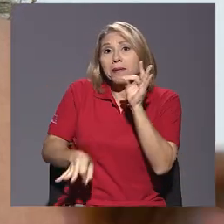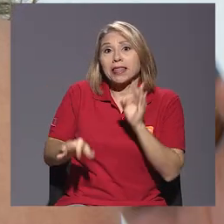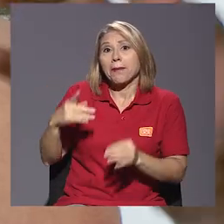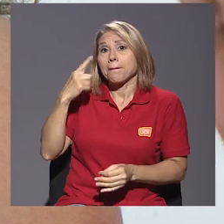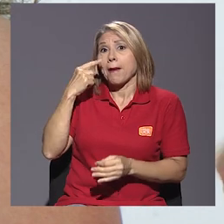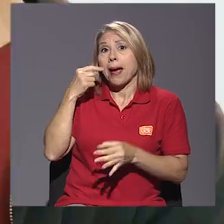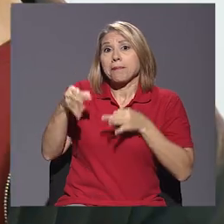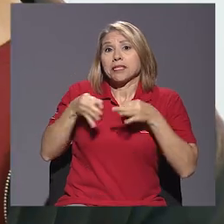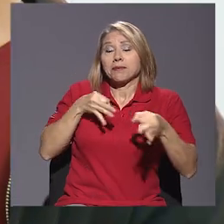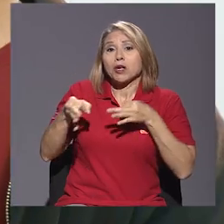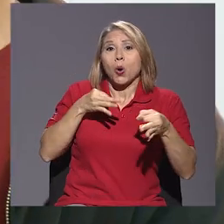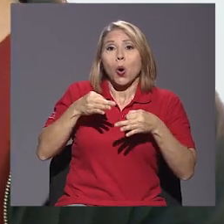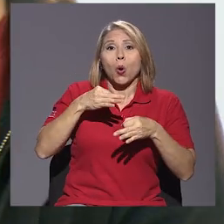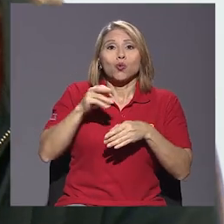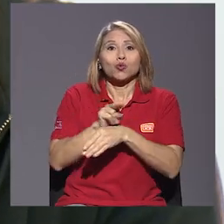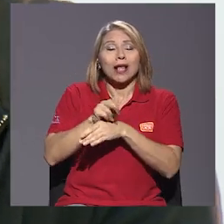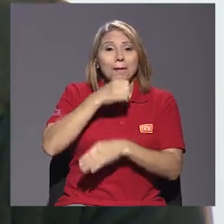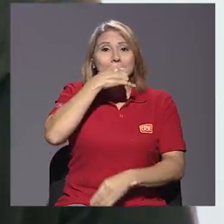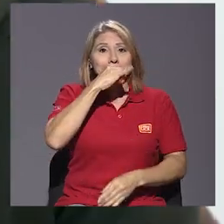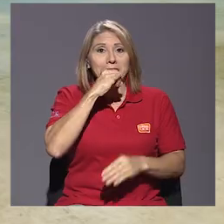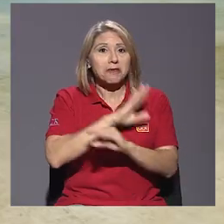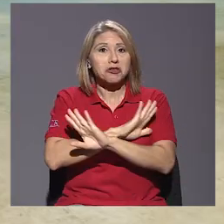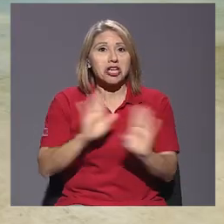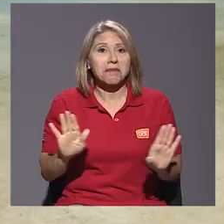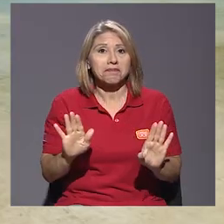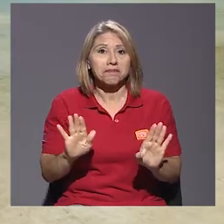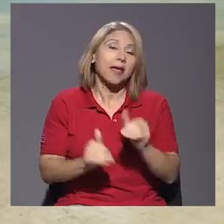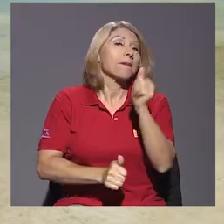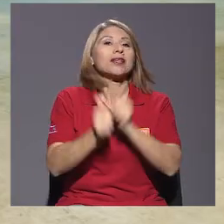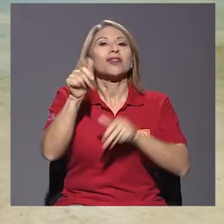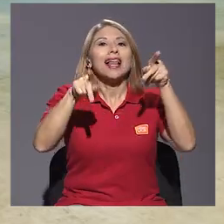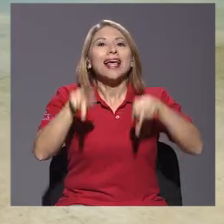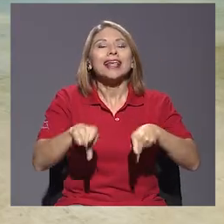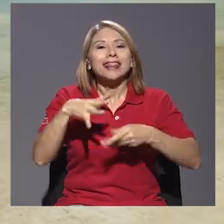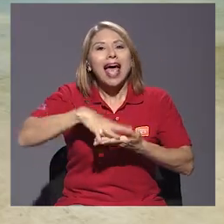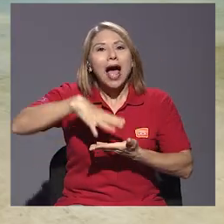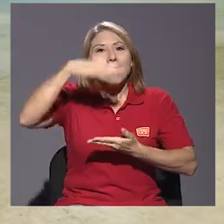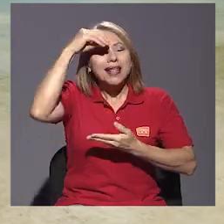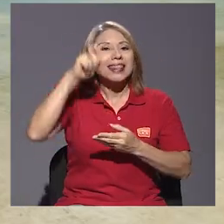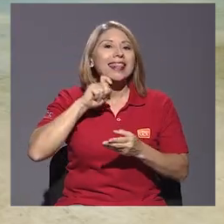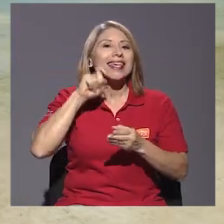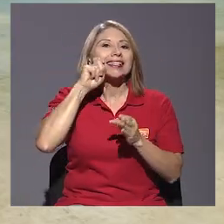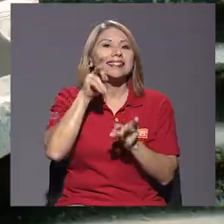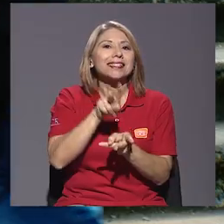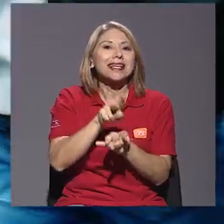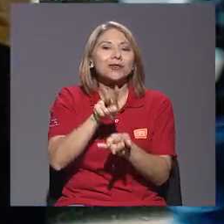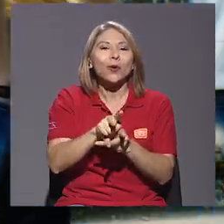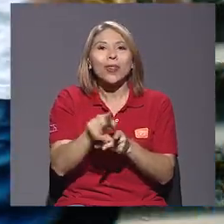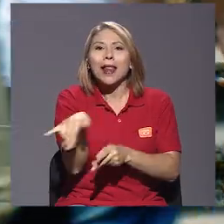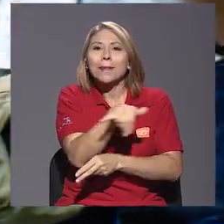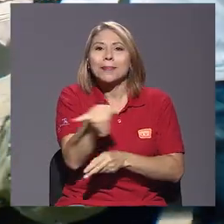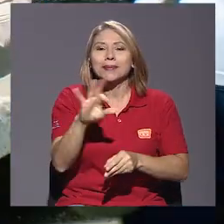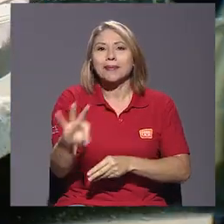fue mi papá lo del preservativo. Y ya. La mayoría de la gente aprende de sexo de la misma manera. Lo aprenden de